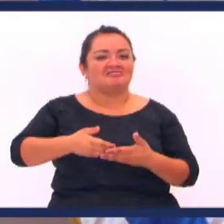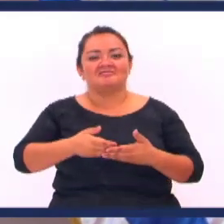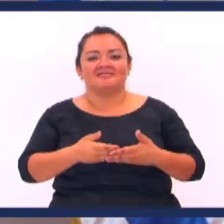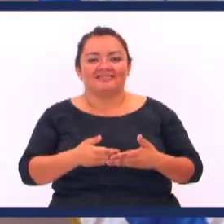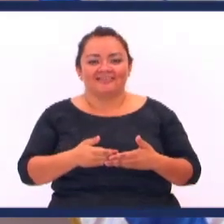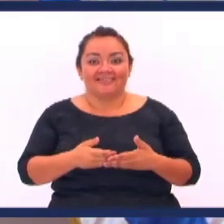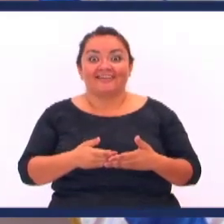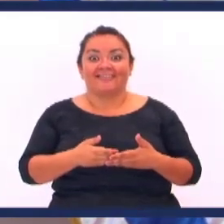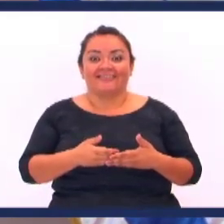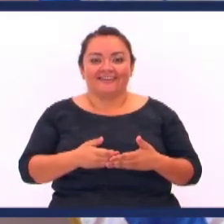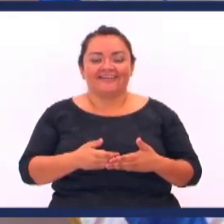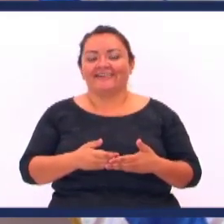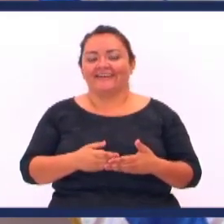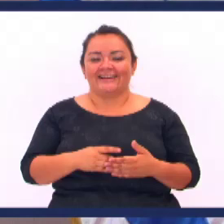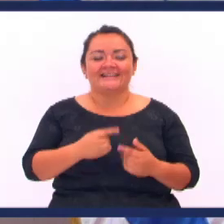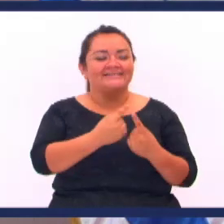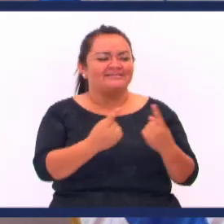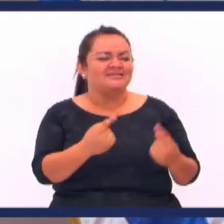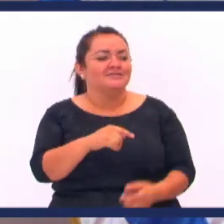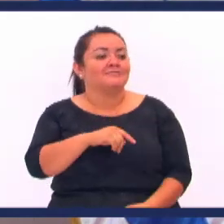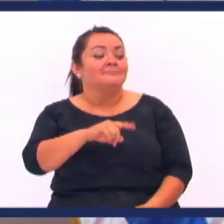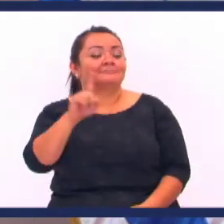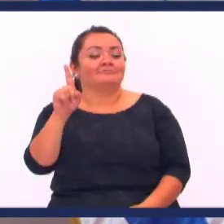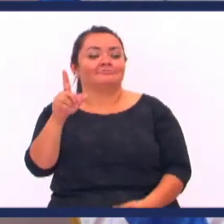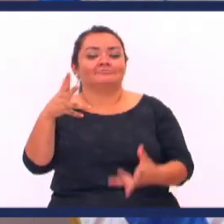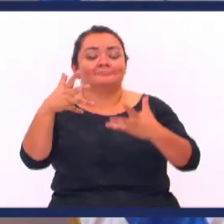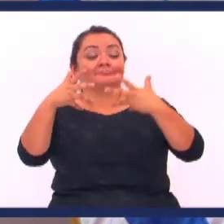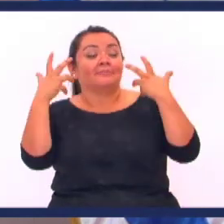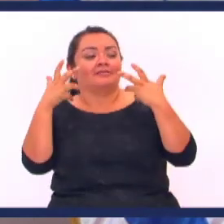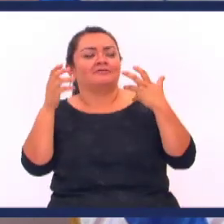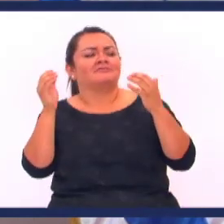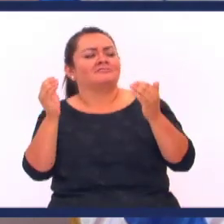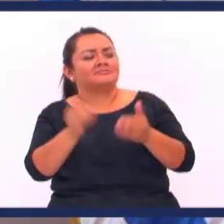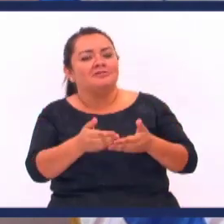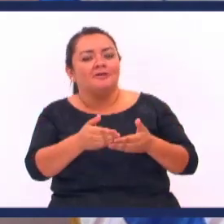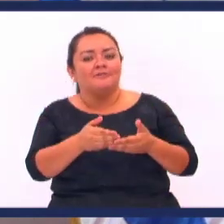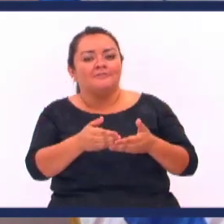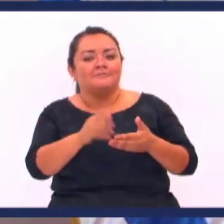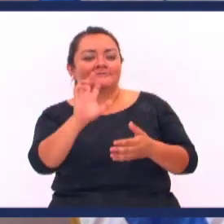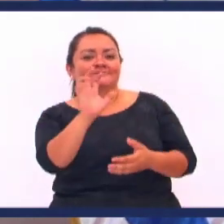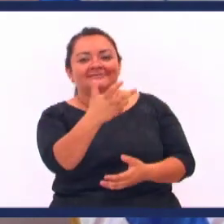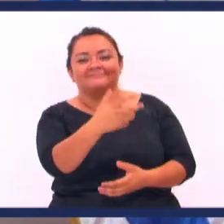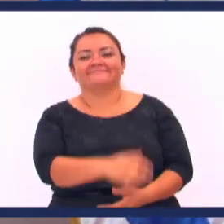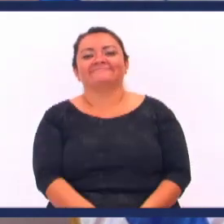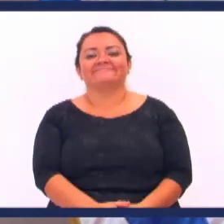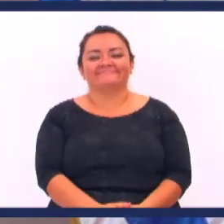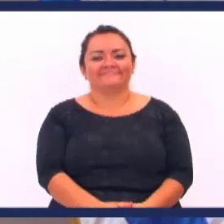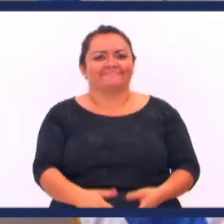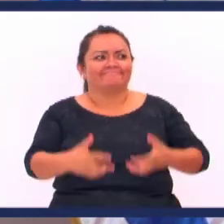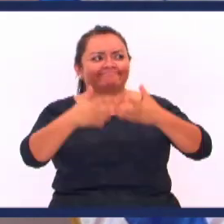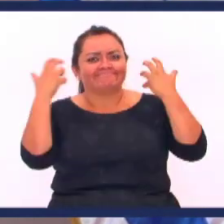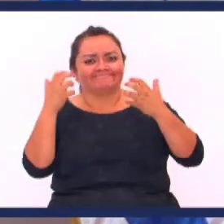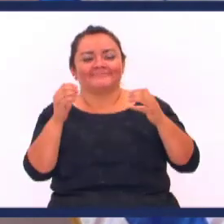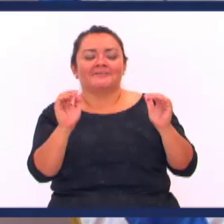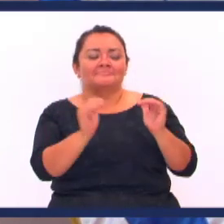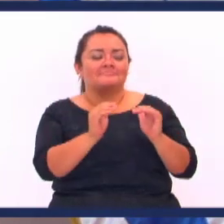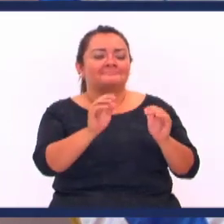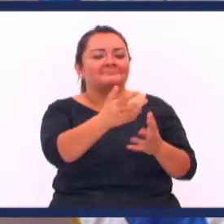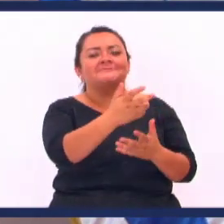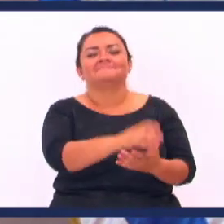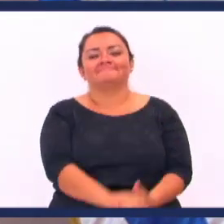es hijo? O dice la gente Hijo de tigre O el hacha No ¿Qué dice? Hijo de tigre